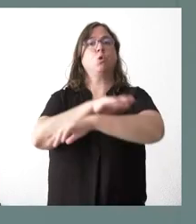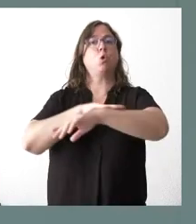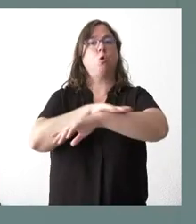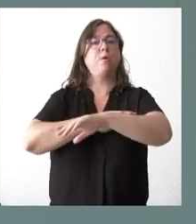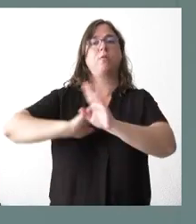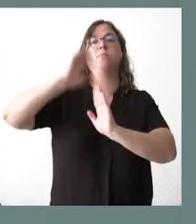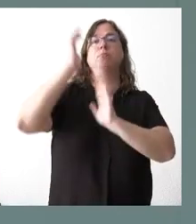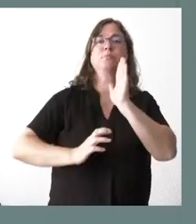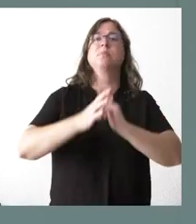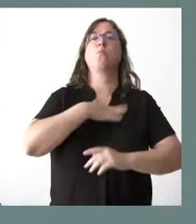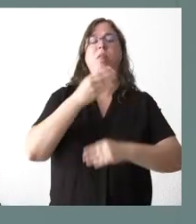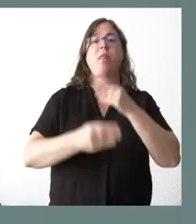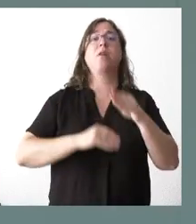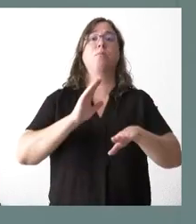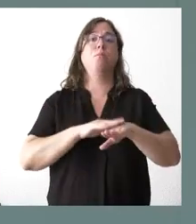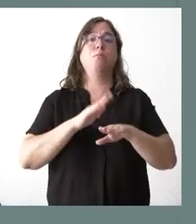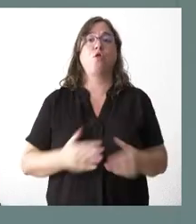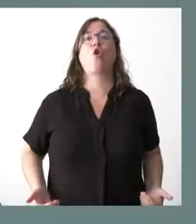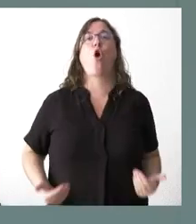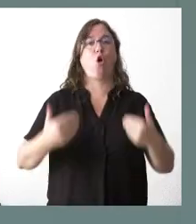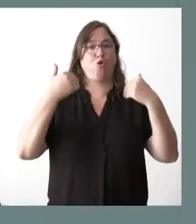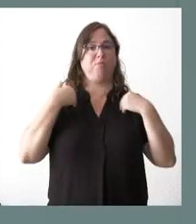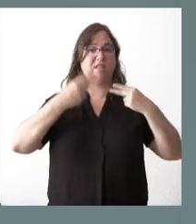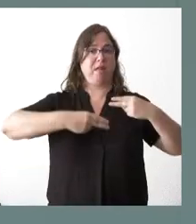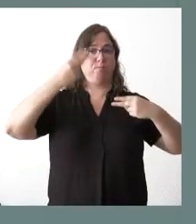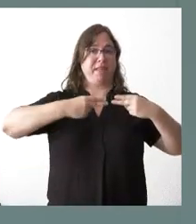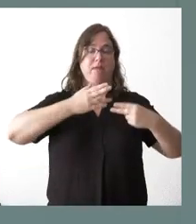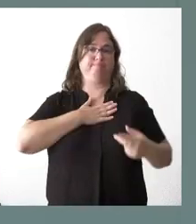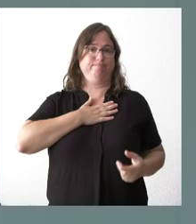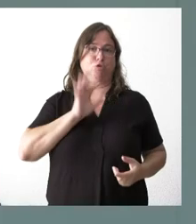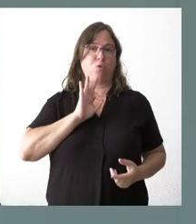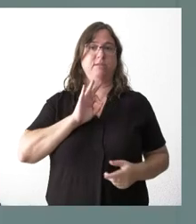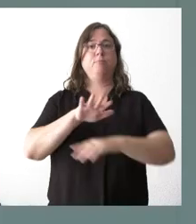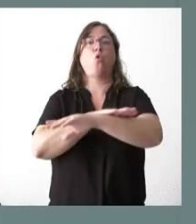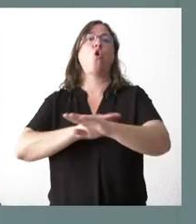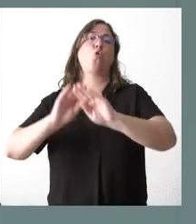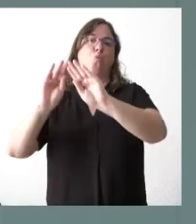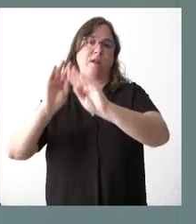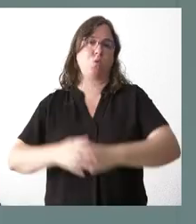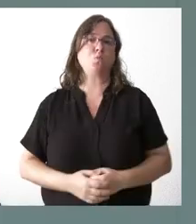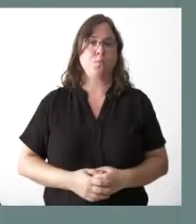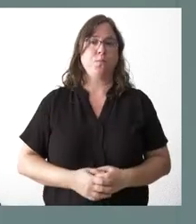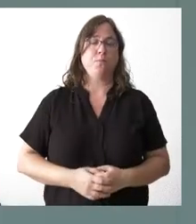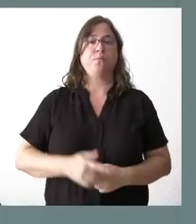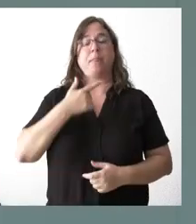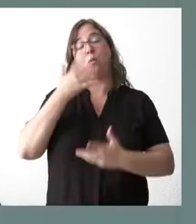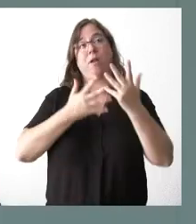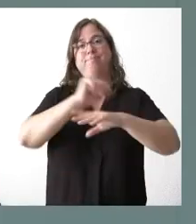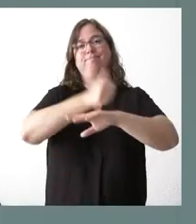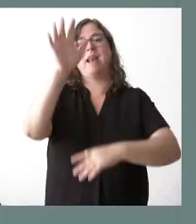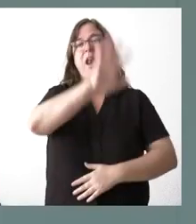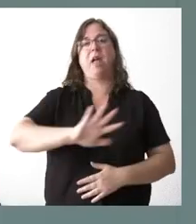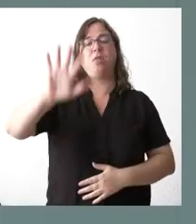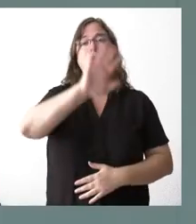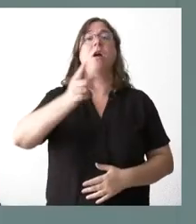pueda producir, porque, lógicamente, la competencia para regular esta materia no es nuestra, sino que es una competencia de ámbito nacional.